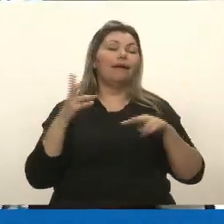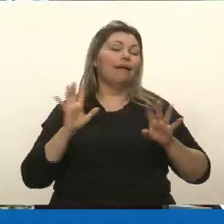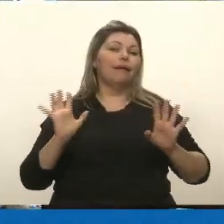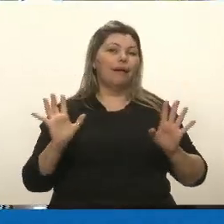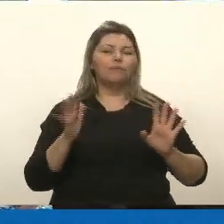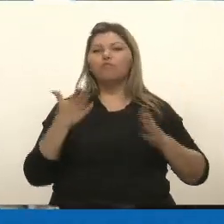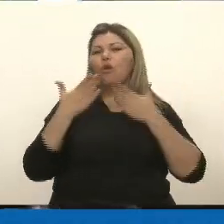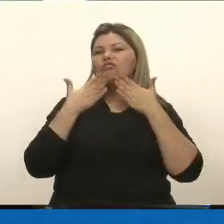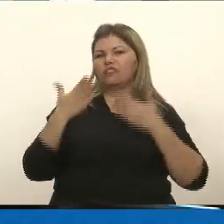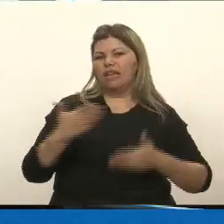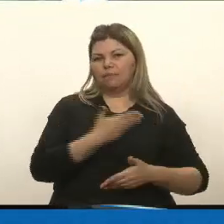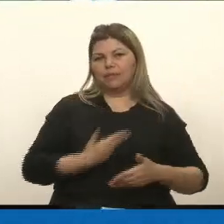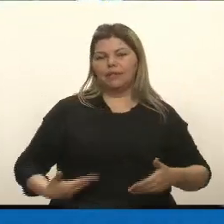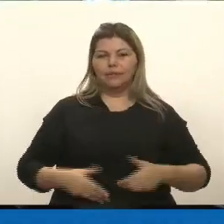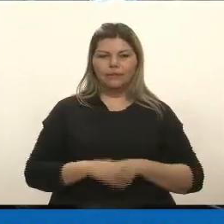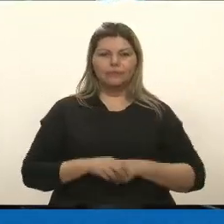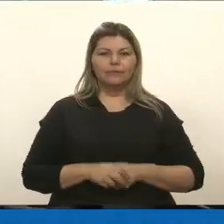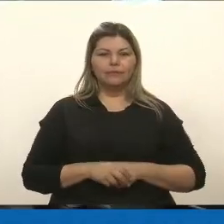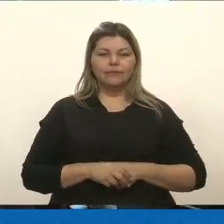Muchas gracias, señor Presidente.